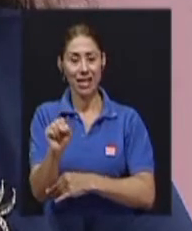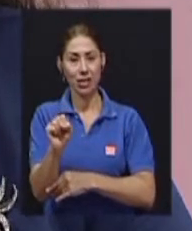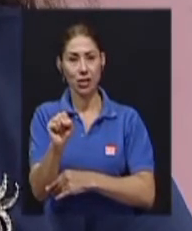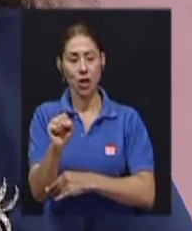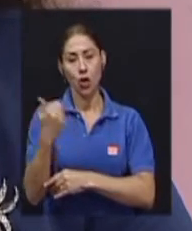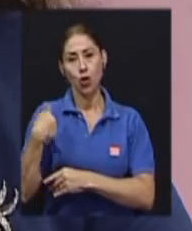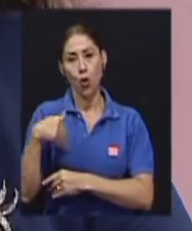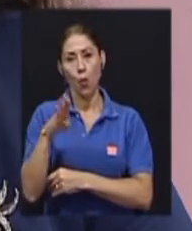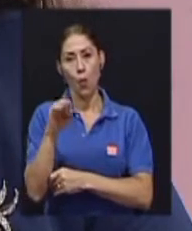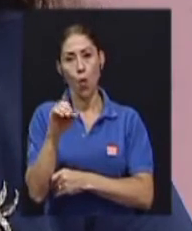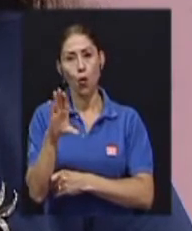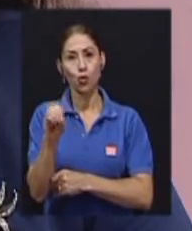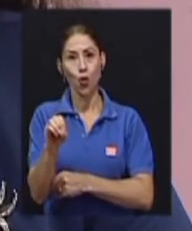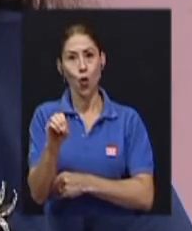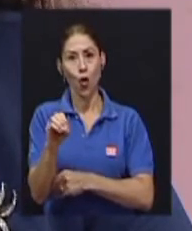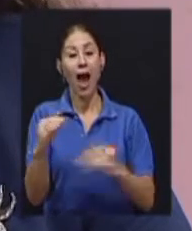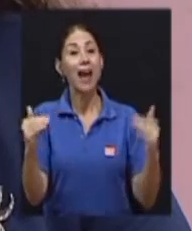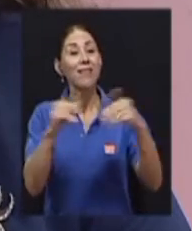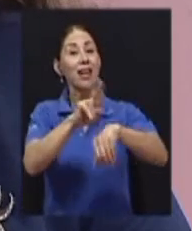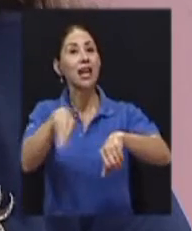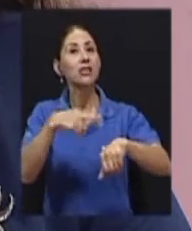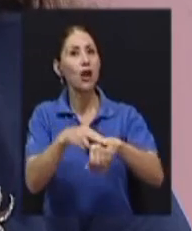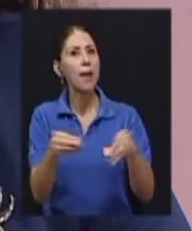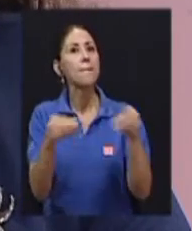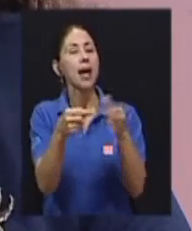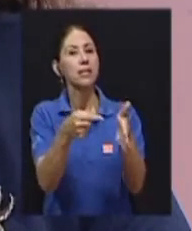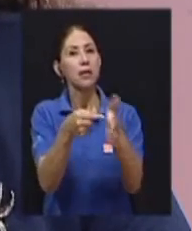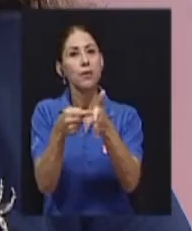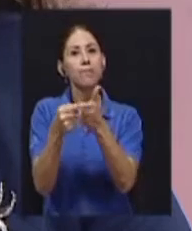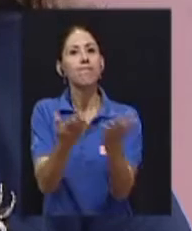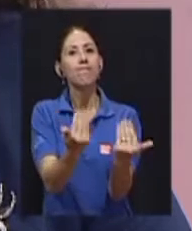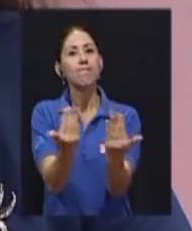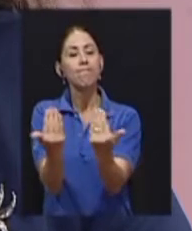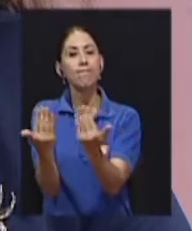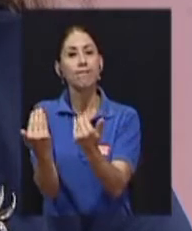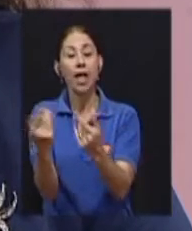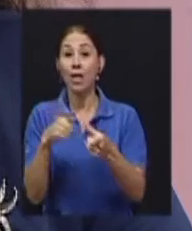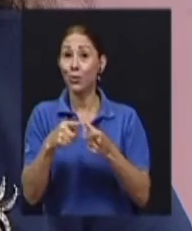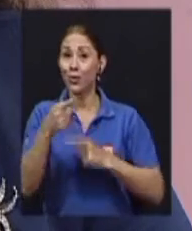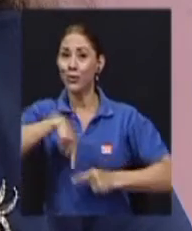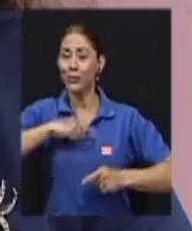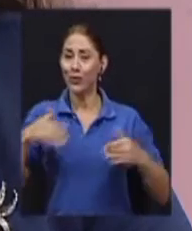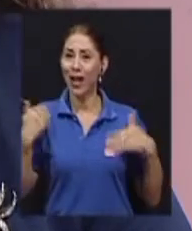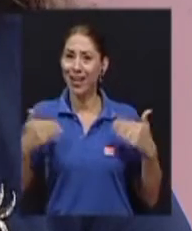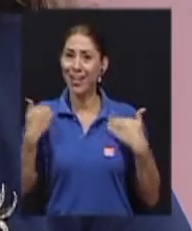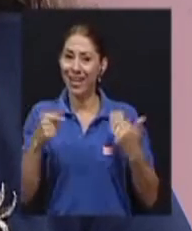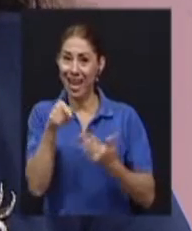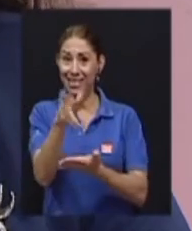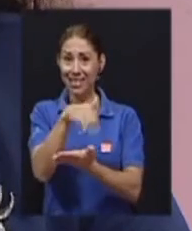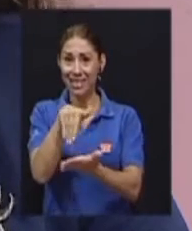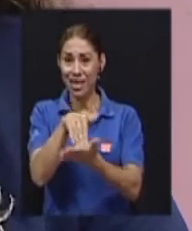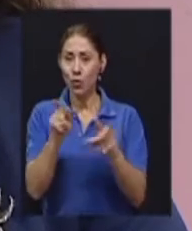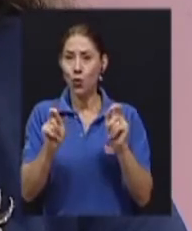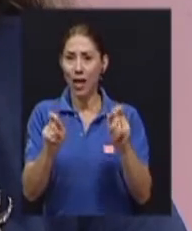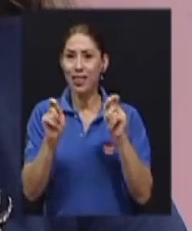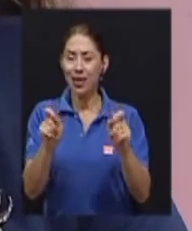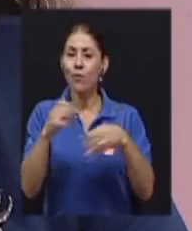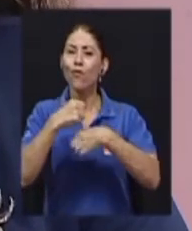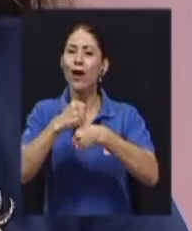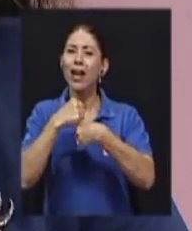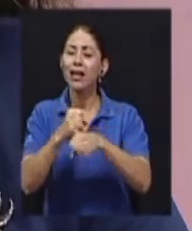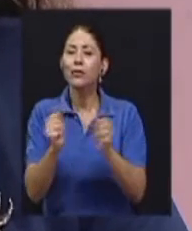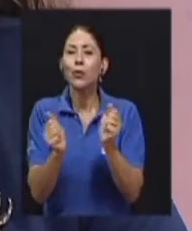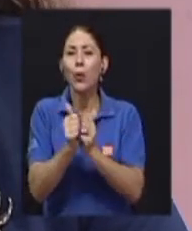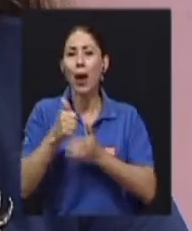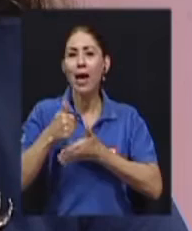nosotros es una gran alegría contar con un centro educativo, que fue creado con la ayuda y colaboración de muchas